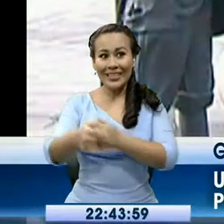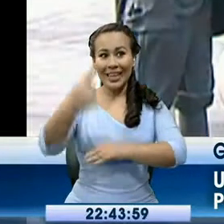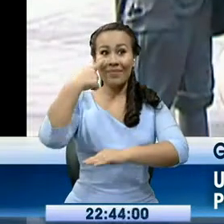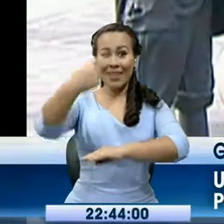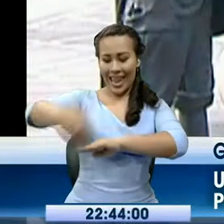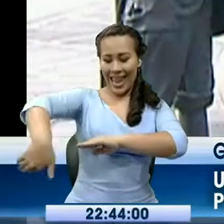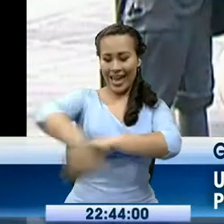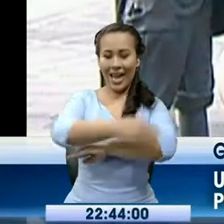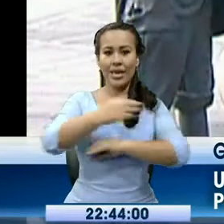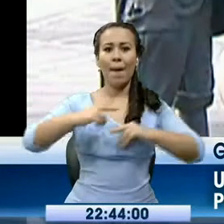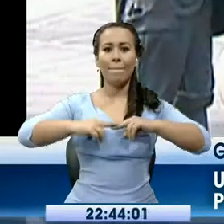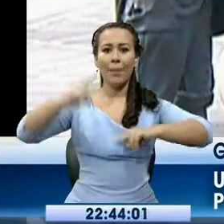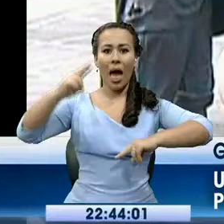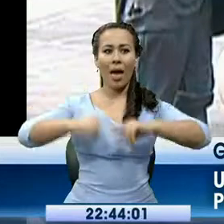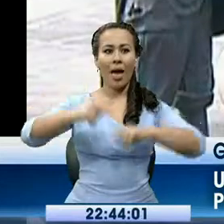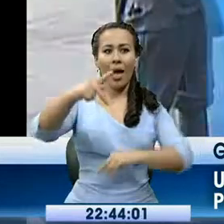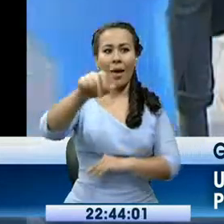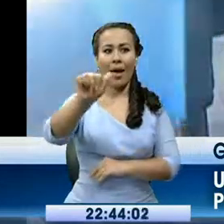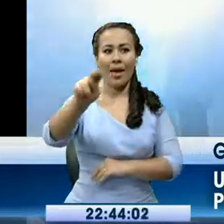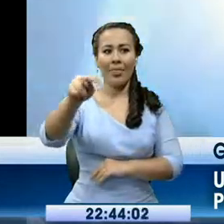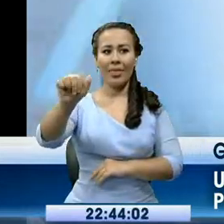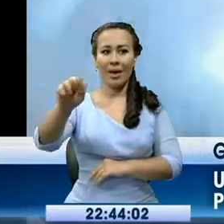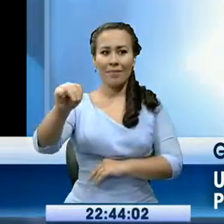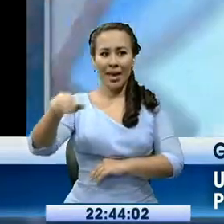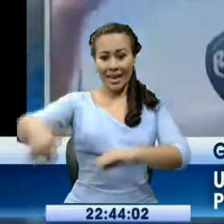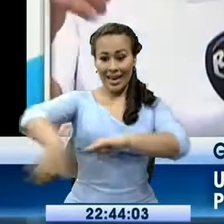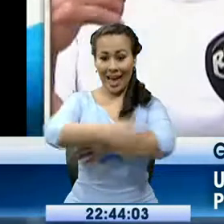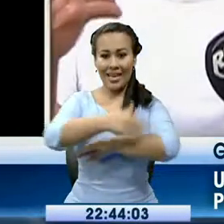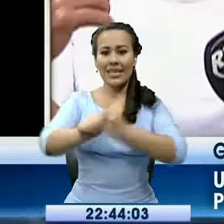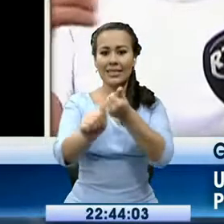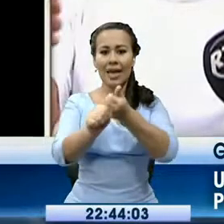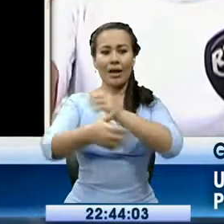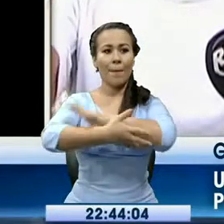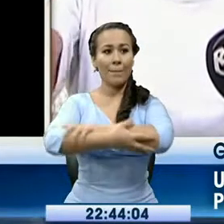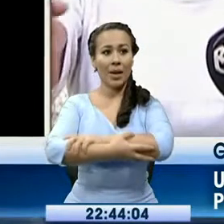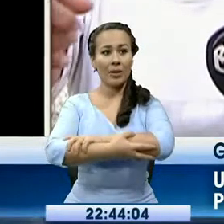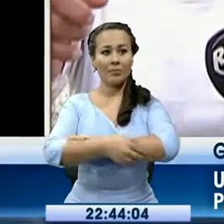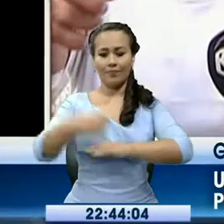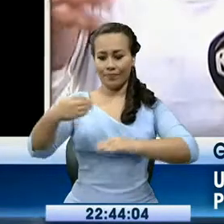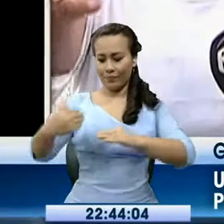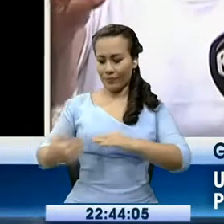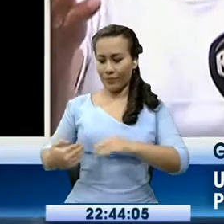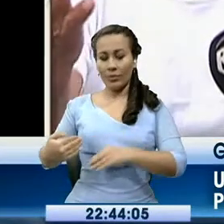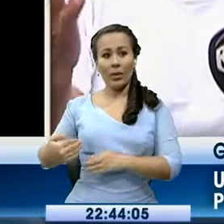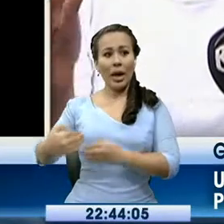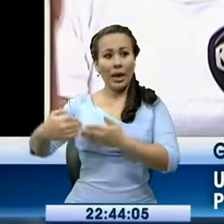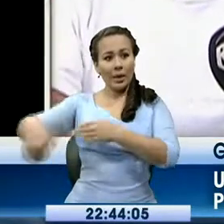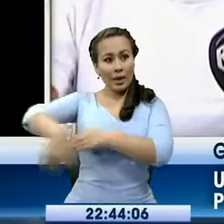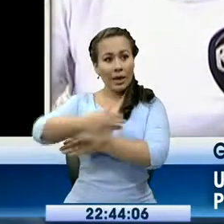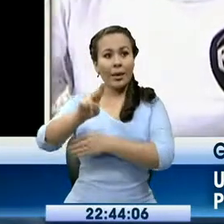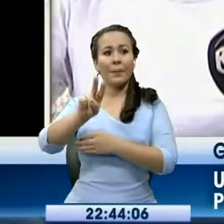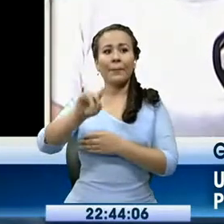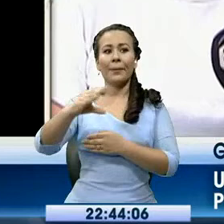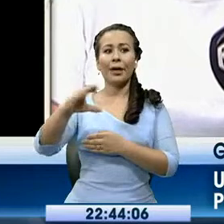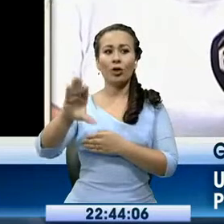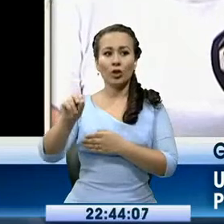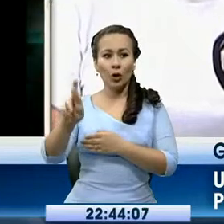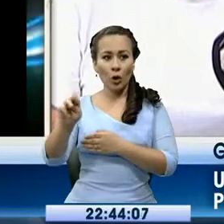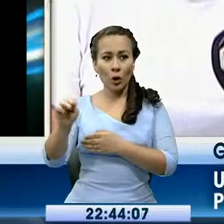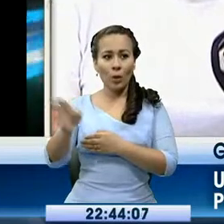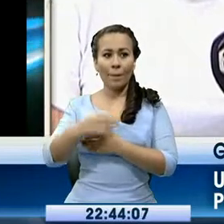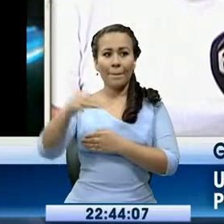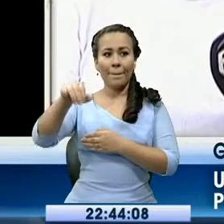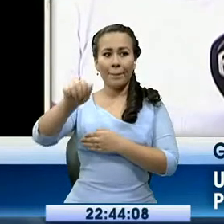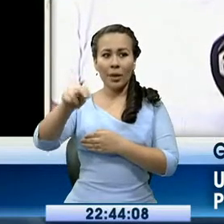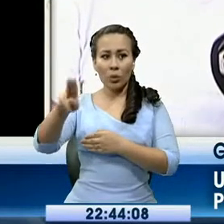Panamá, por su cercanía al malecón. Desde Chormando el Rendón, todo eso se ocupaba para acá, hasta Loja. ¿En qué se